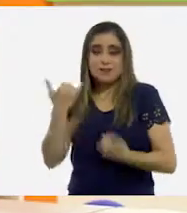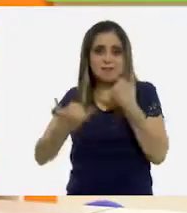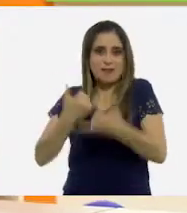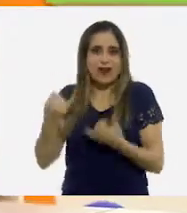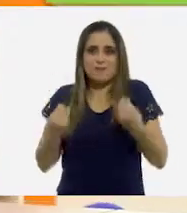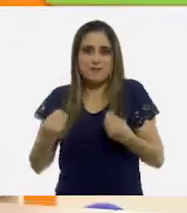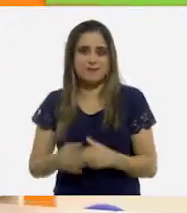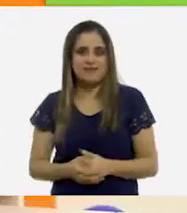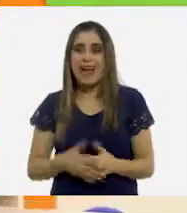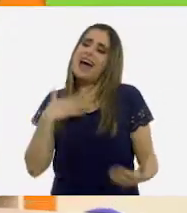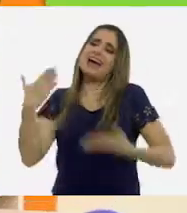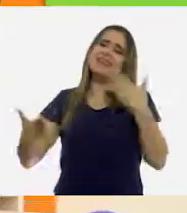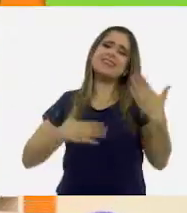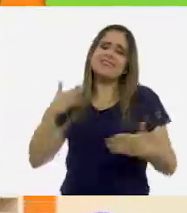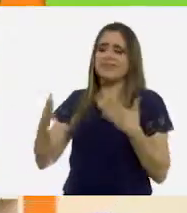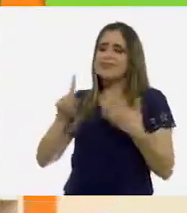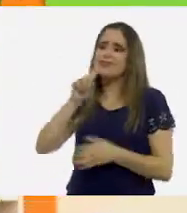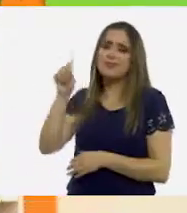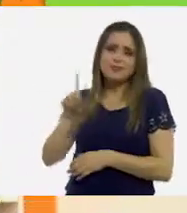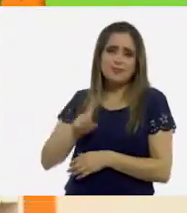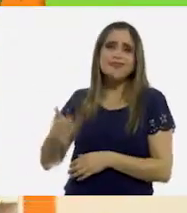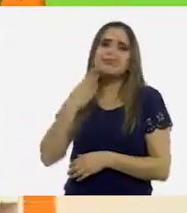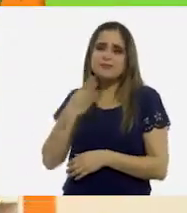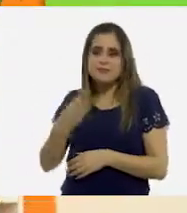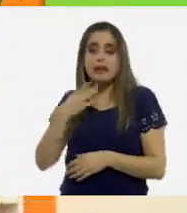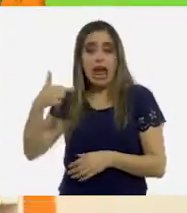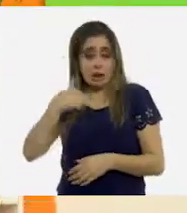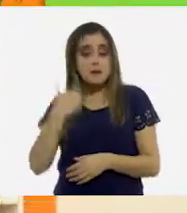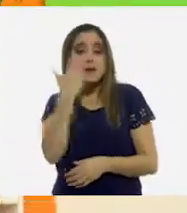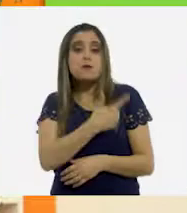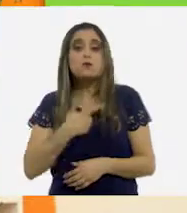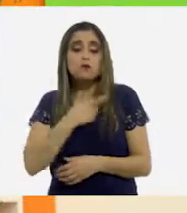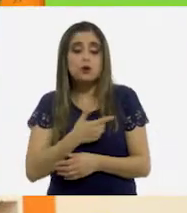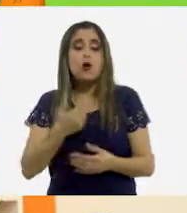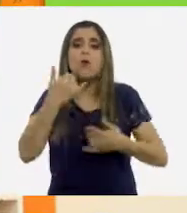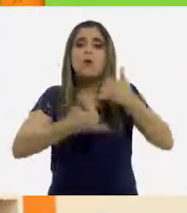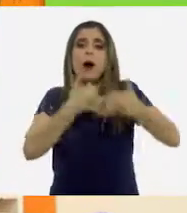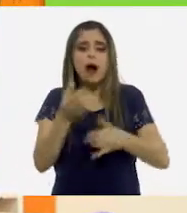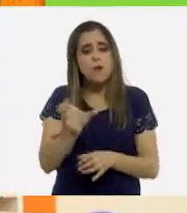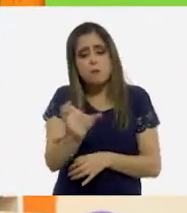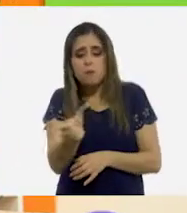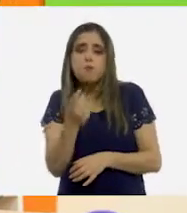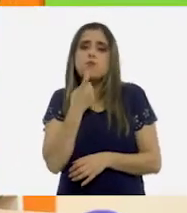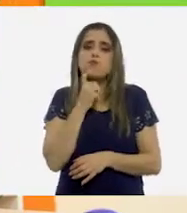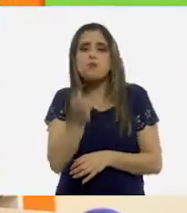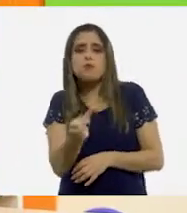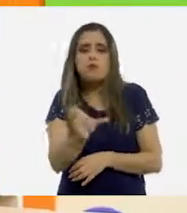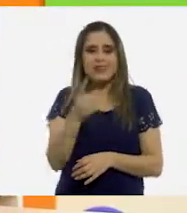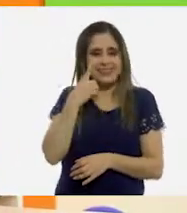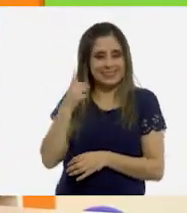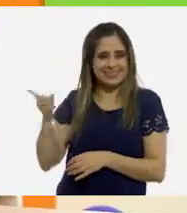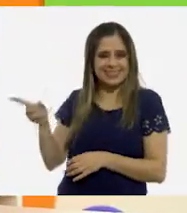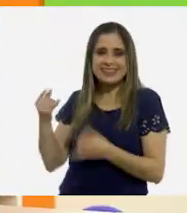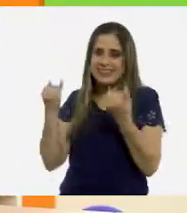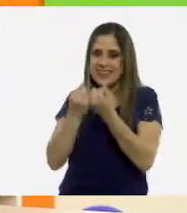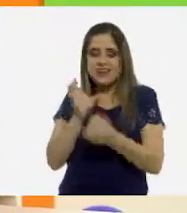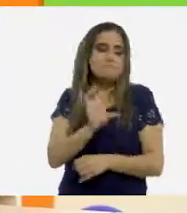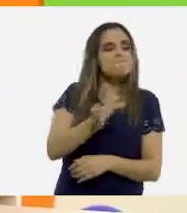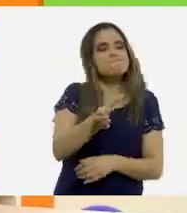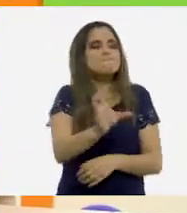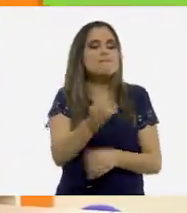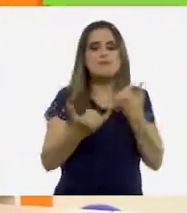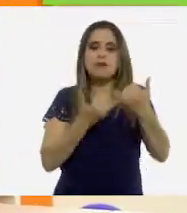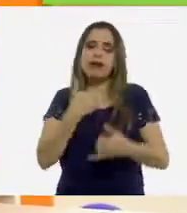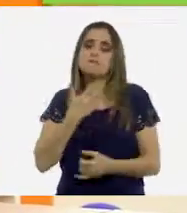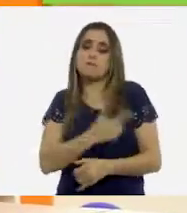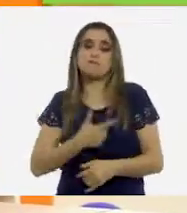¡Qué divertido, Sojar! A mí me gustaba jugar con una muñeca de tela. La llevaba a donde yo iba. Me gustaba mucho porque